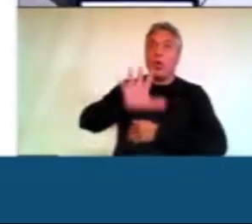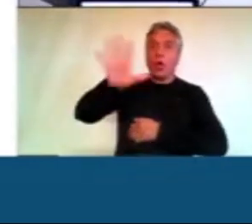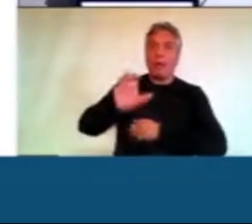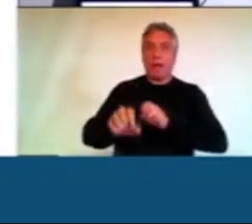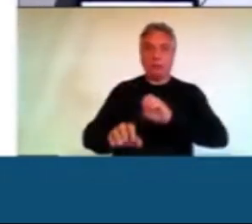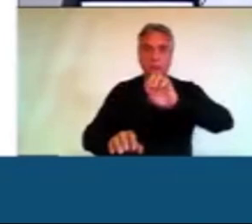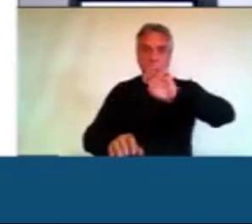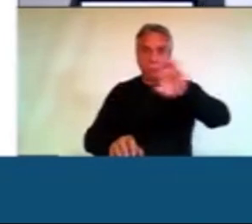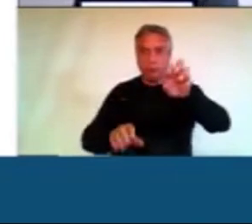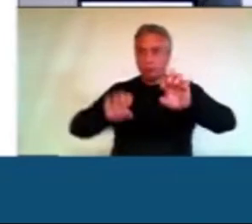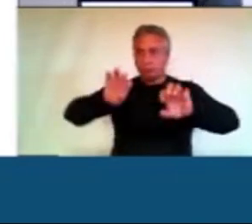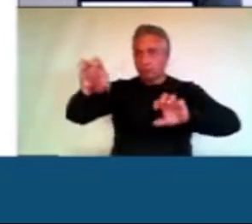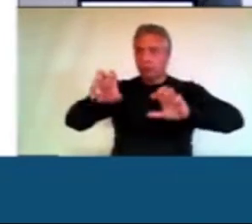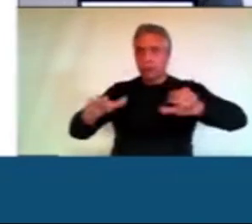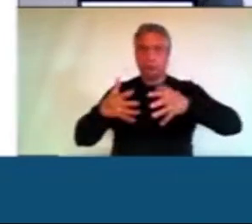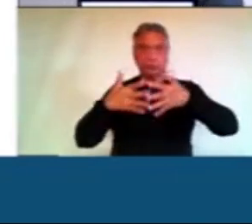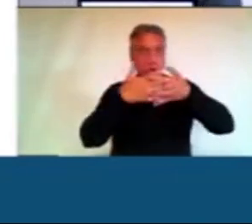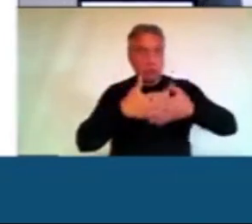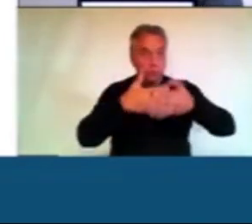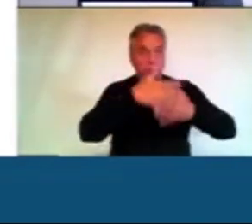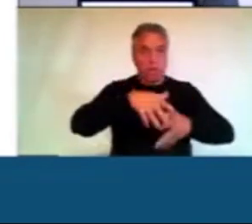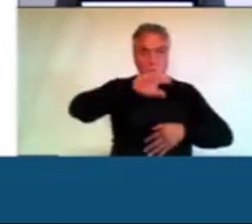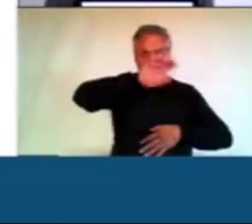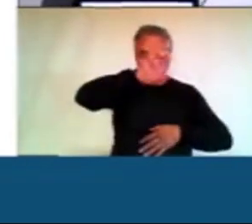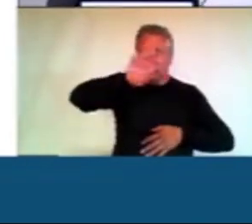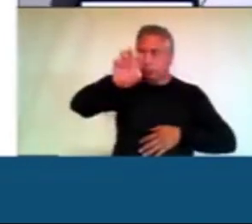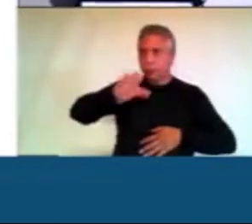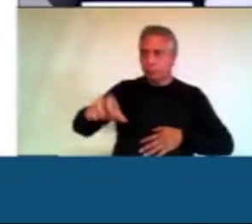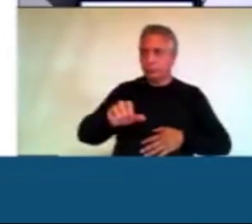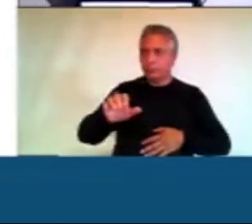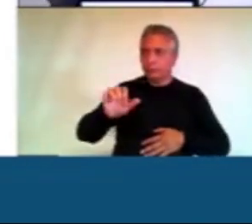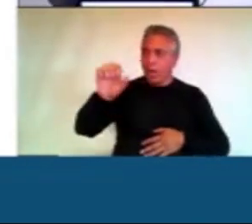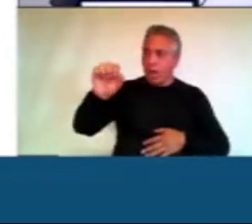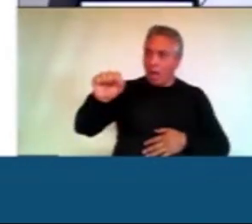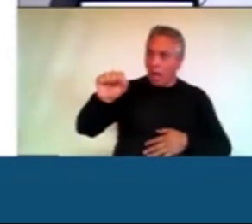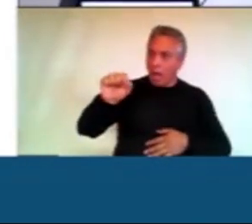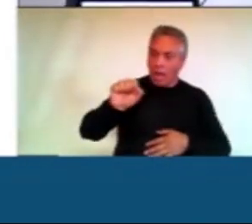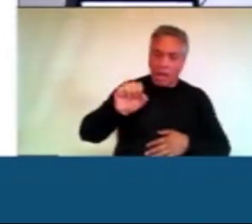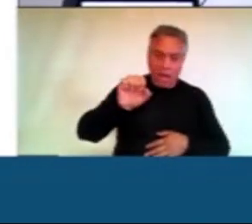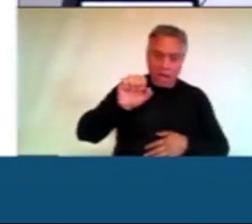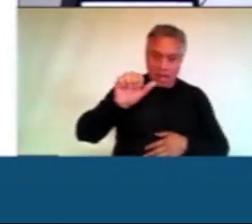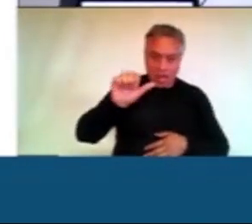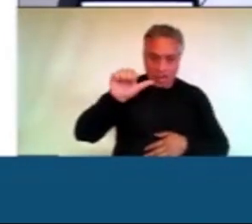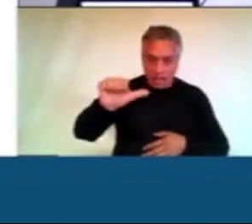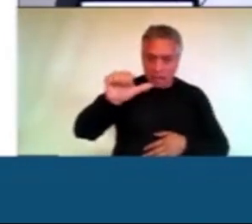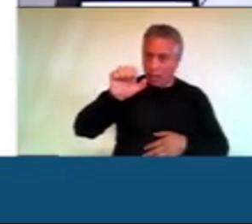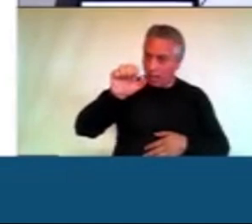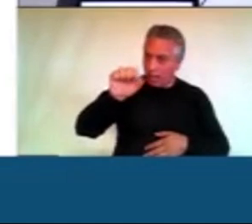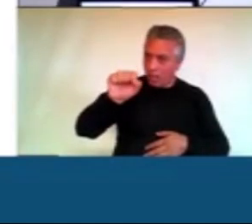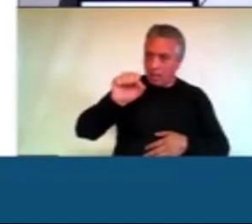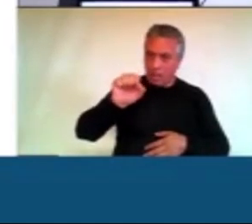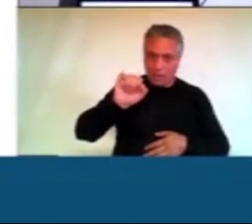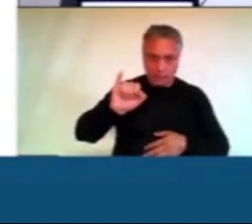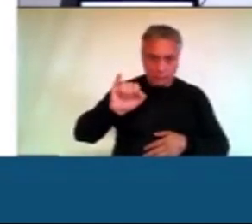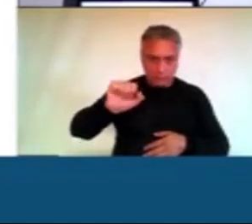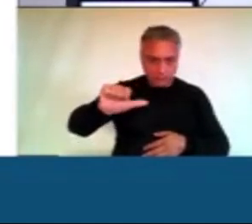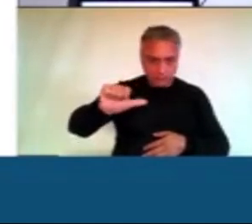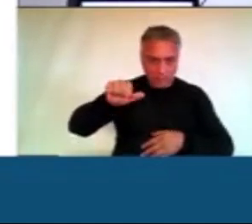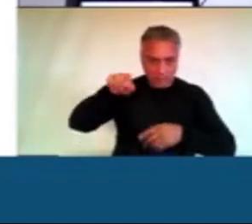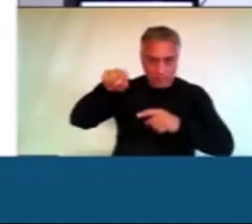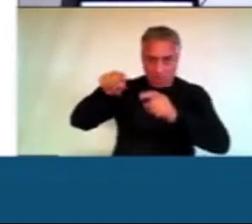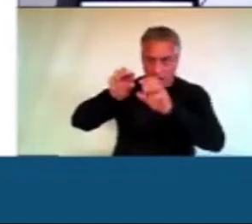y al tema de pensar que no es sólo tener un ingreso medio, sino una capacidad de desarrollarse, la capacidad de tener la variable